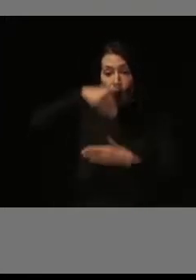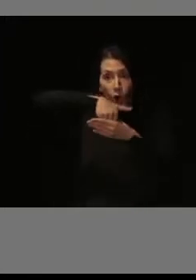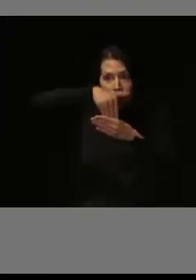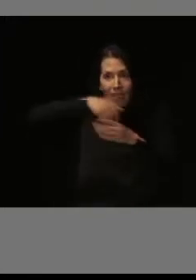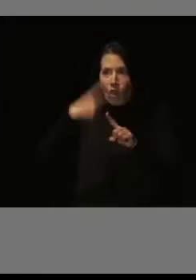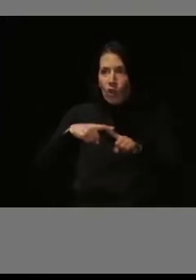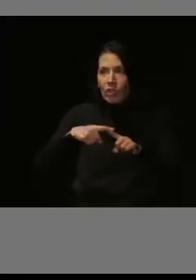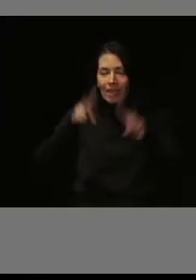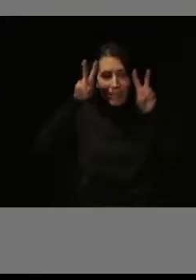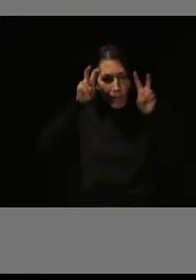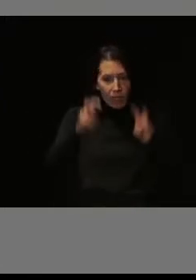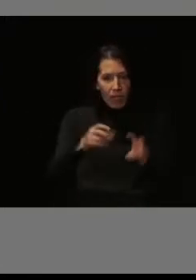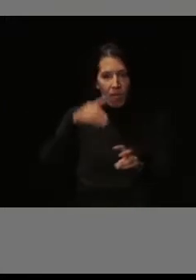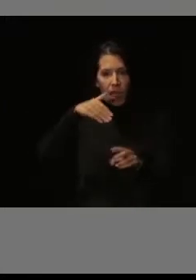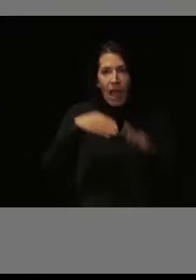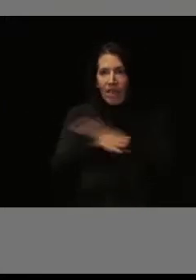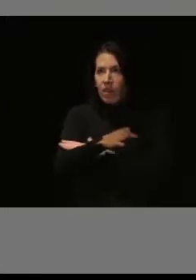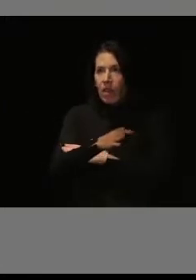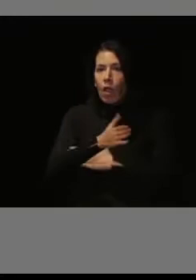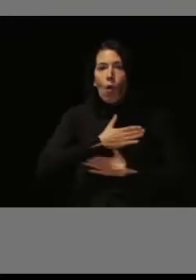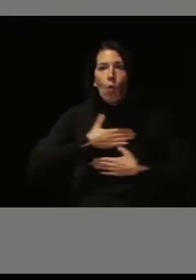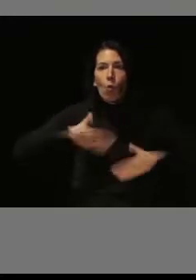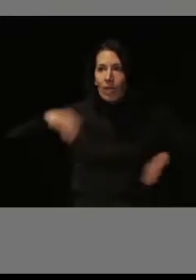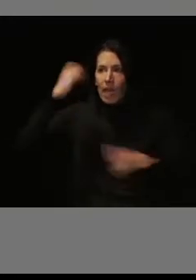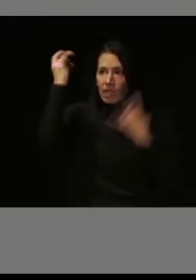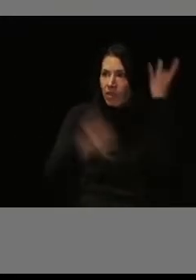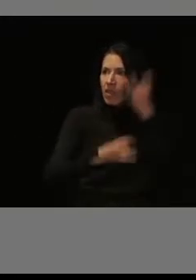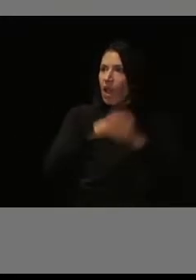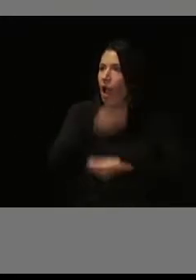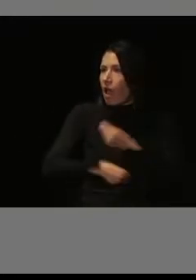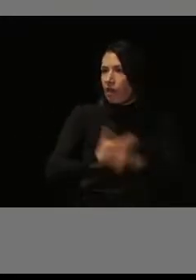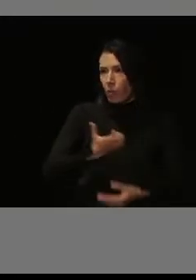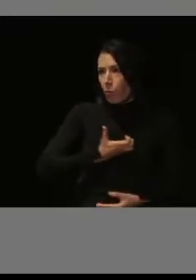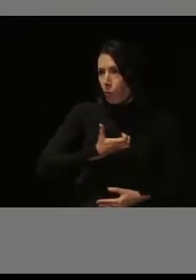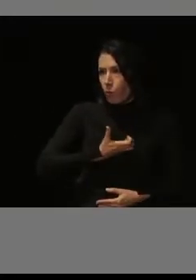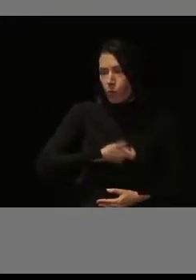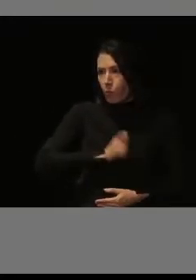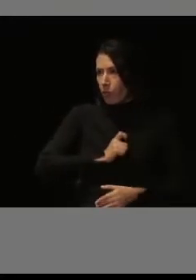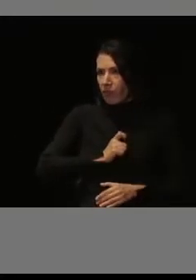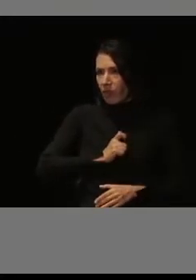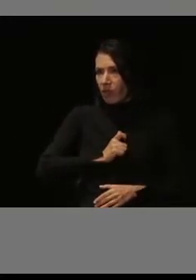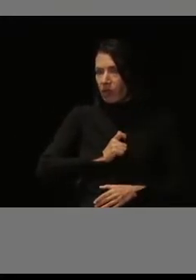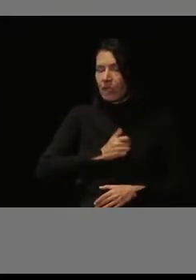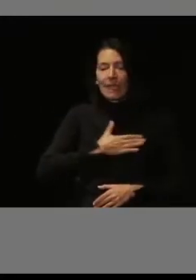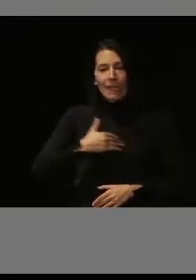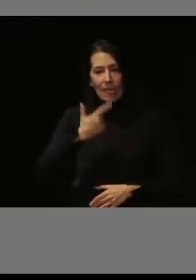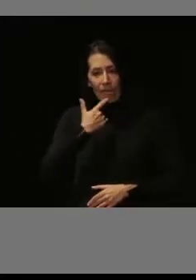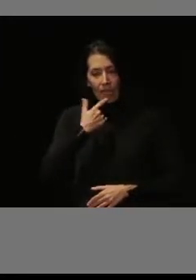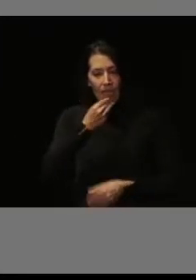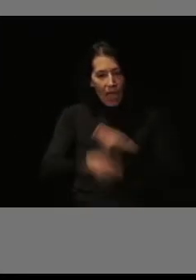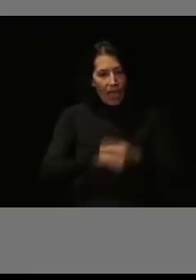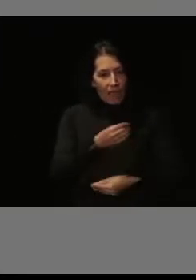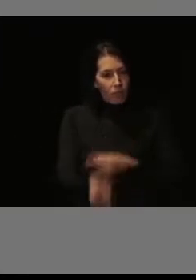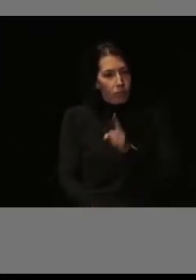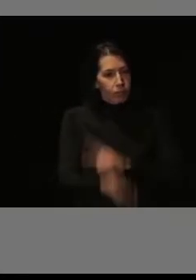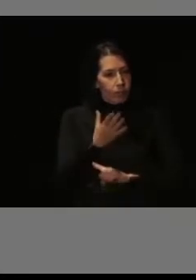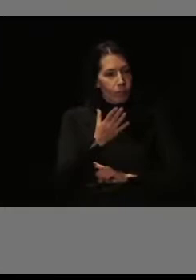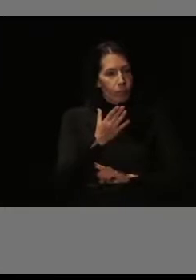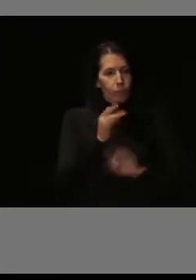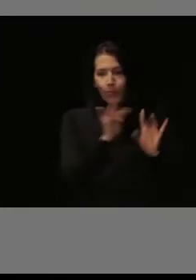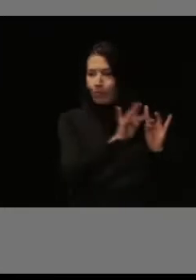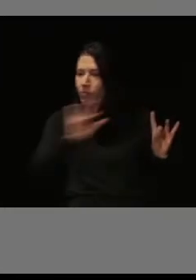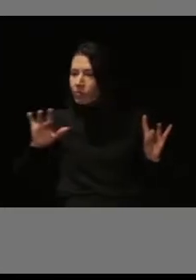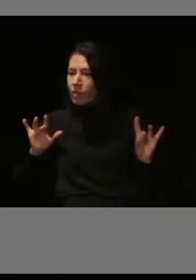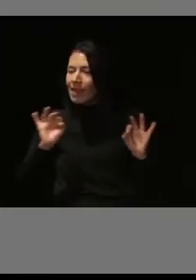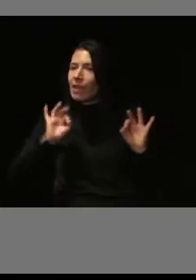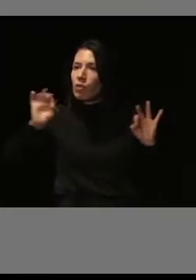de accesibilidad en cualquier actividad que realiza Policía Municipal de Madrid. Y que en vez de realizar un itinerario formativo específico